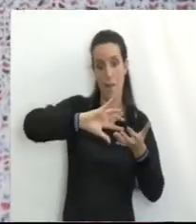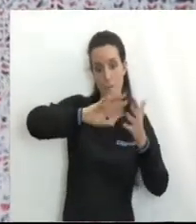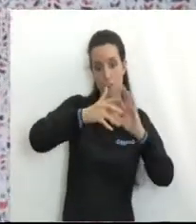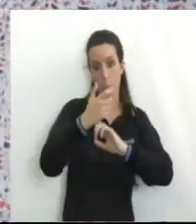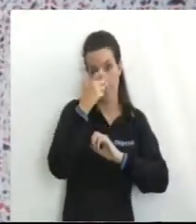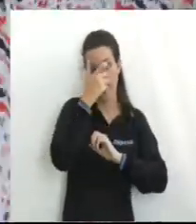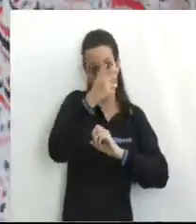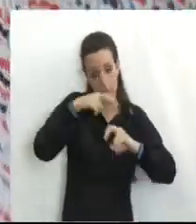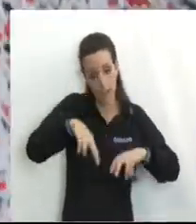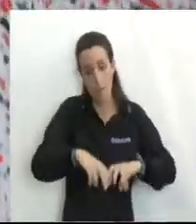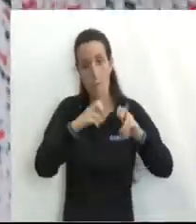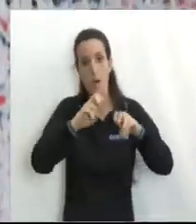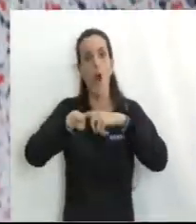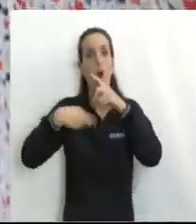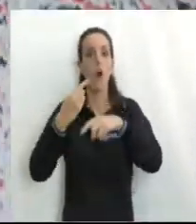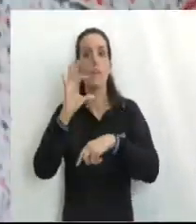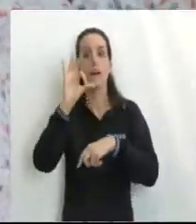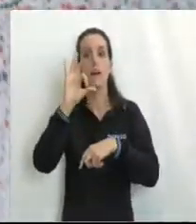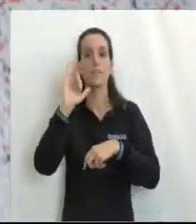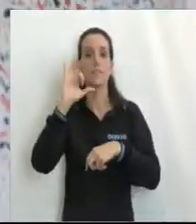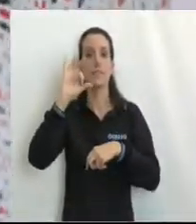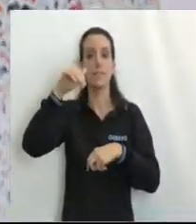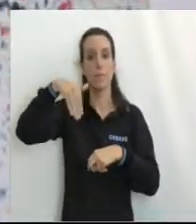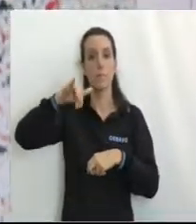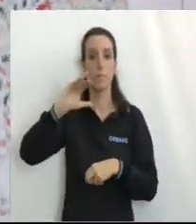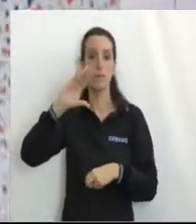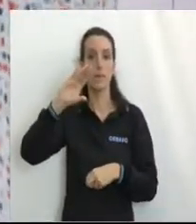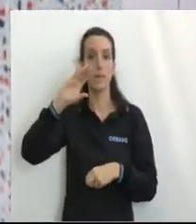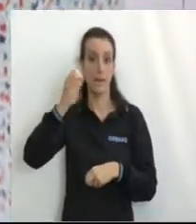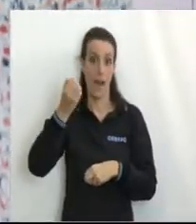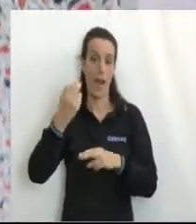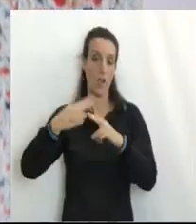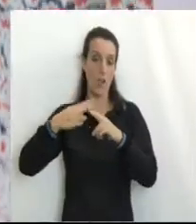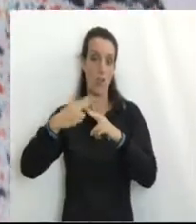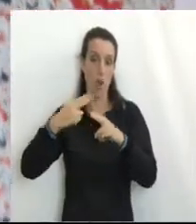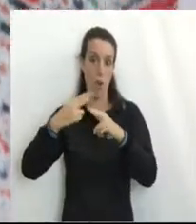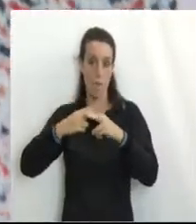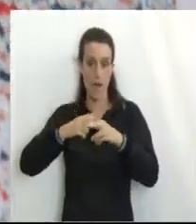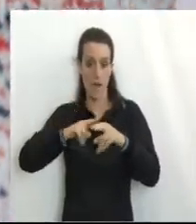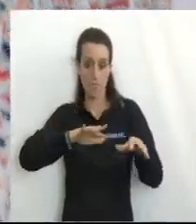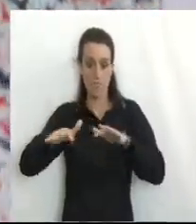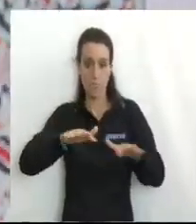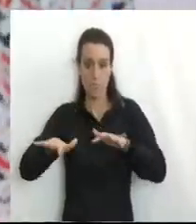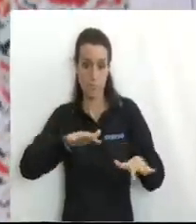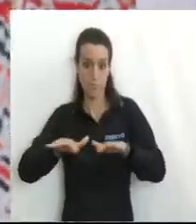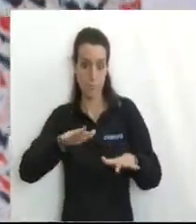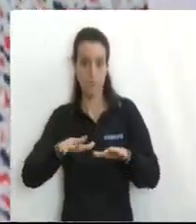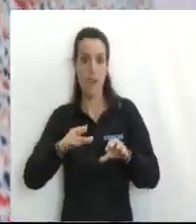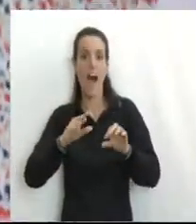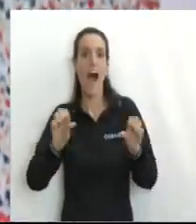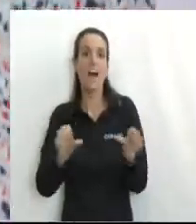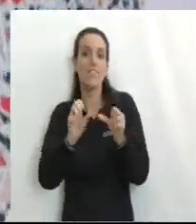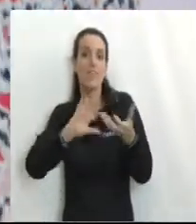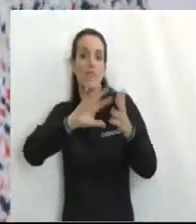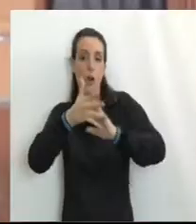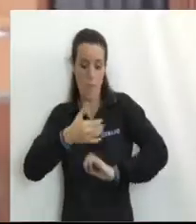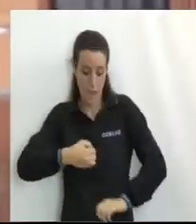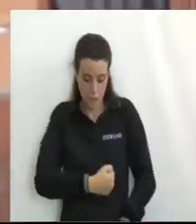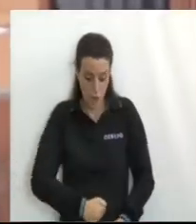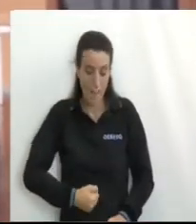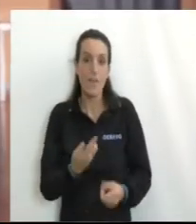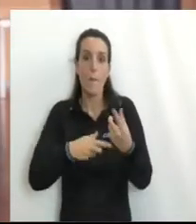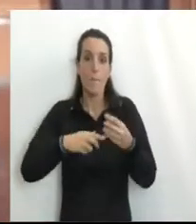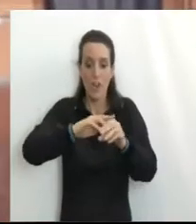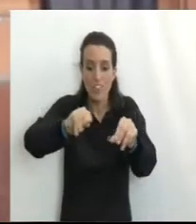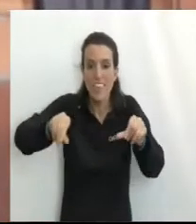Bueno, además de la gravimetría Existen otros métodos indirectos Como la sísmica reflexión Que es fundamental en la exploración de hidrocarburos Viene a ser una